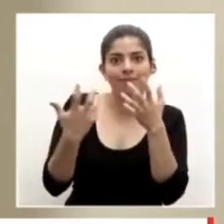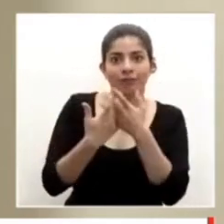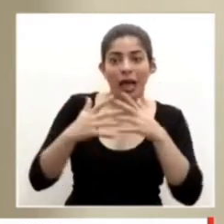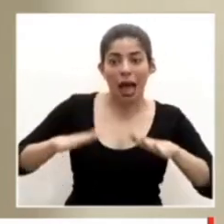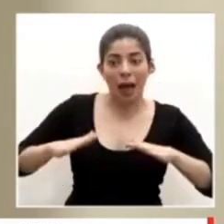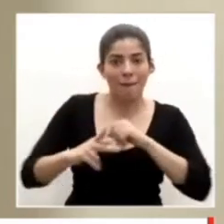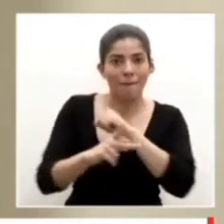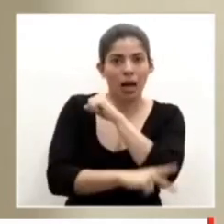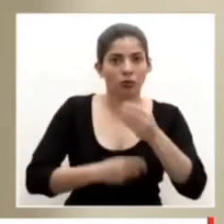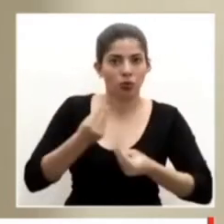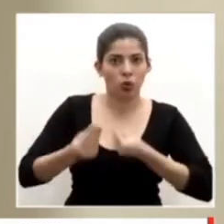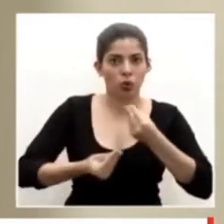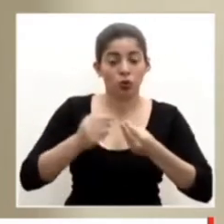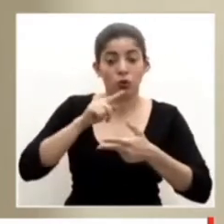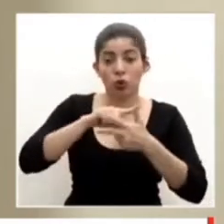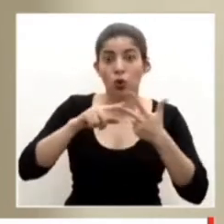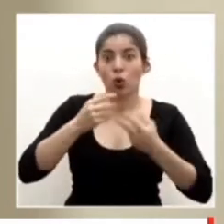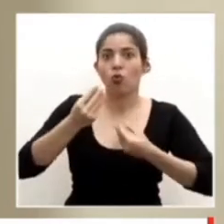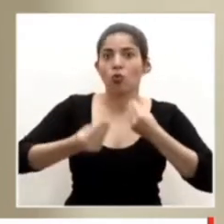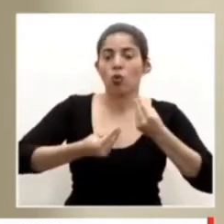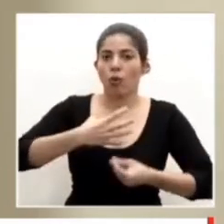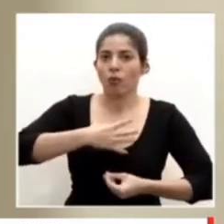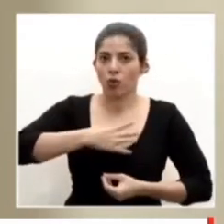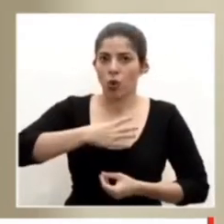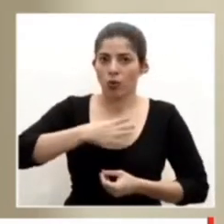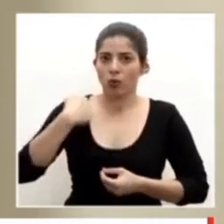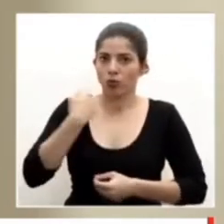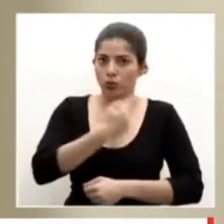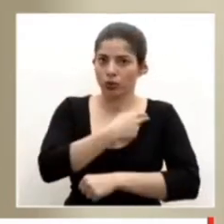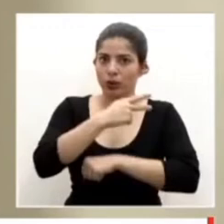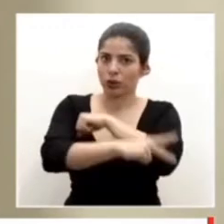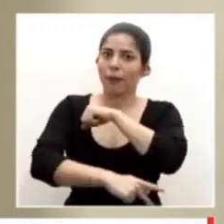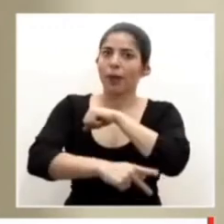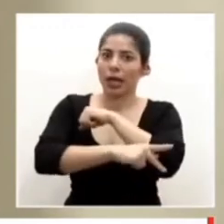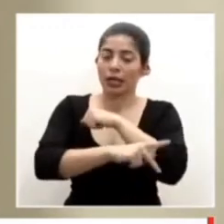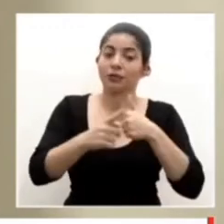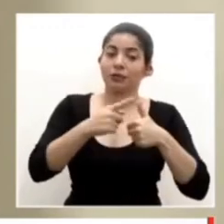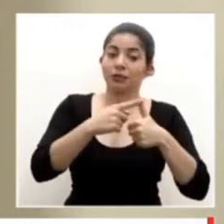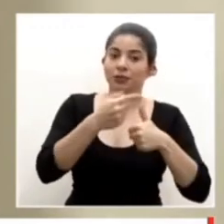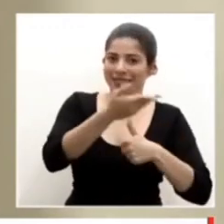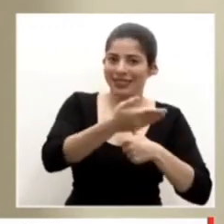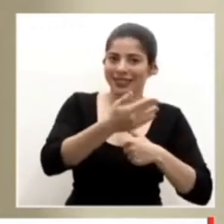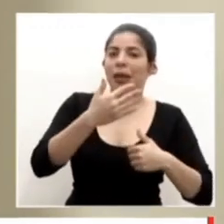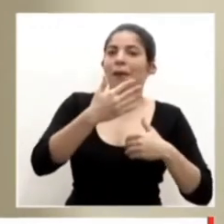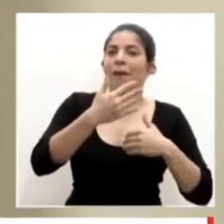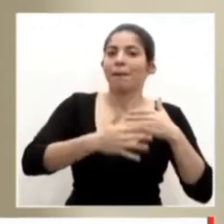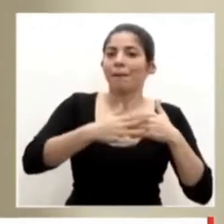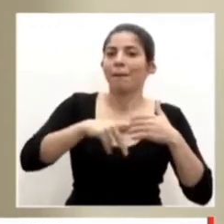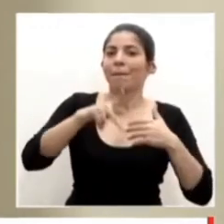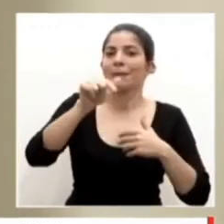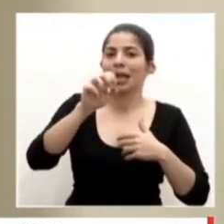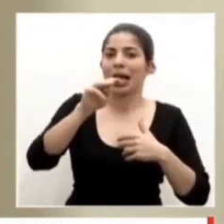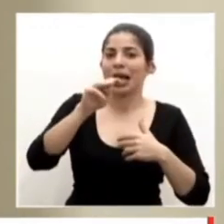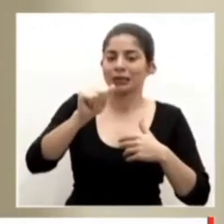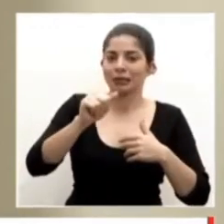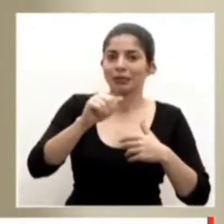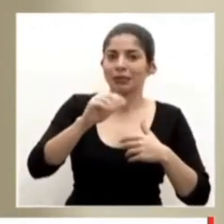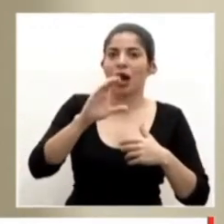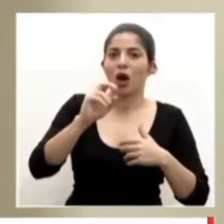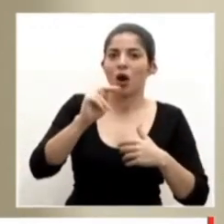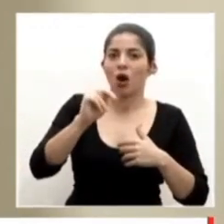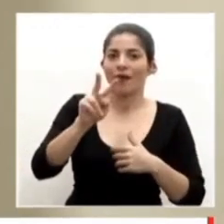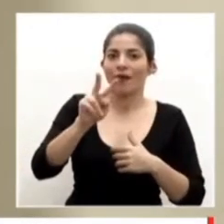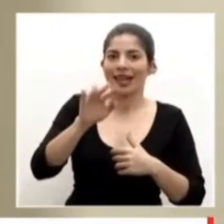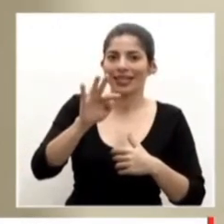territorio. Estos son desarrollos propios de nuestro país. Uno es este, de plasma convalesciente. El segundo